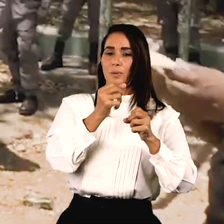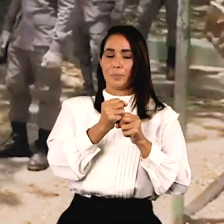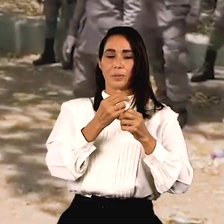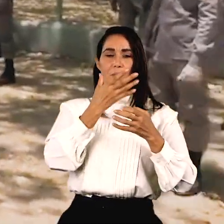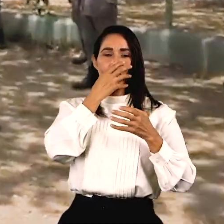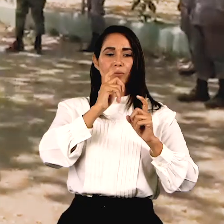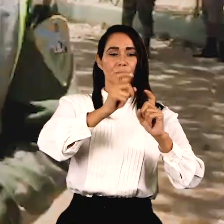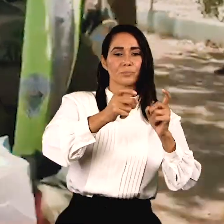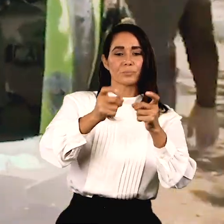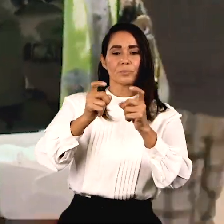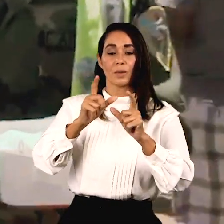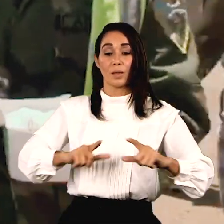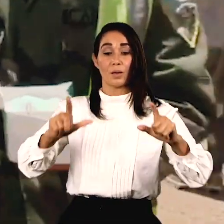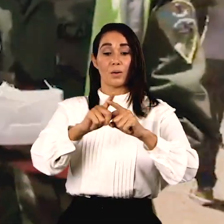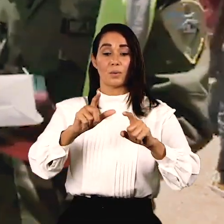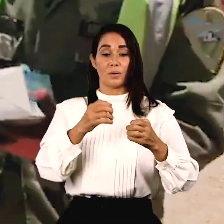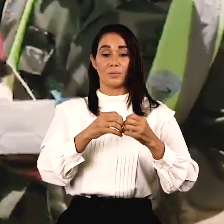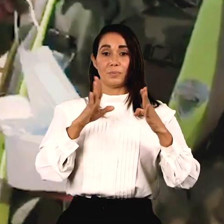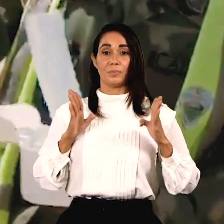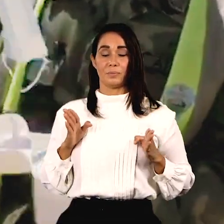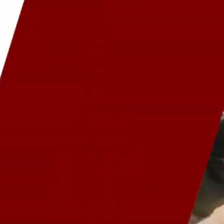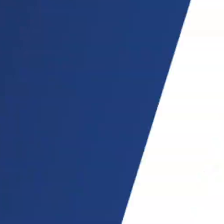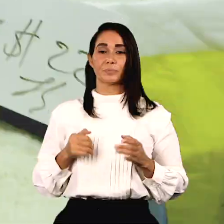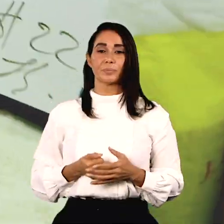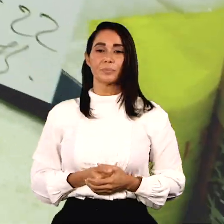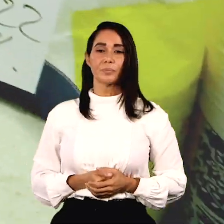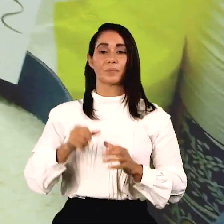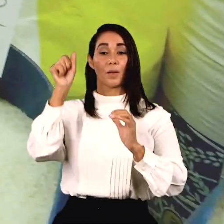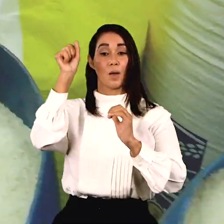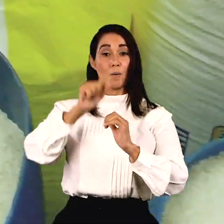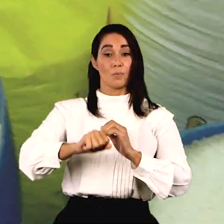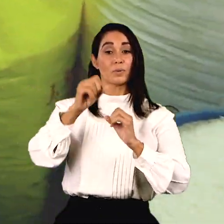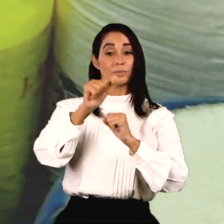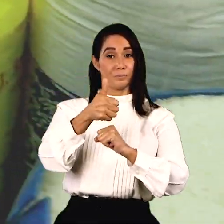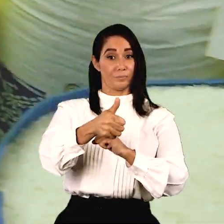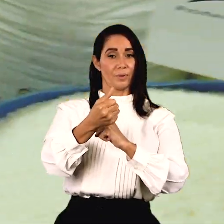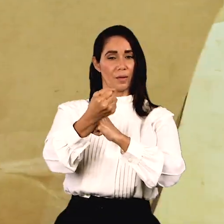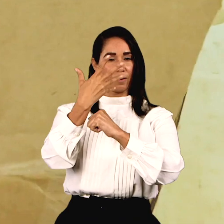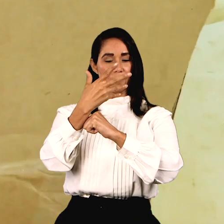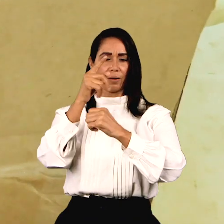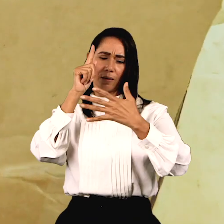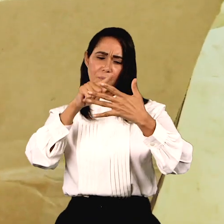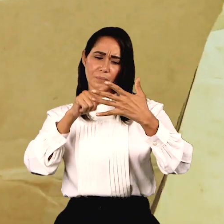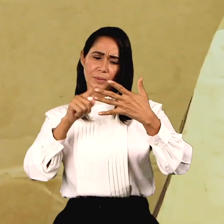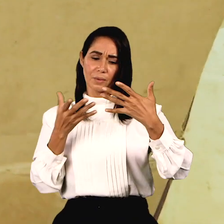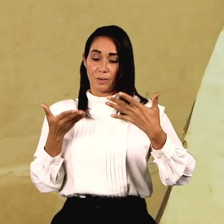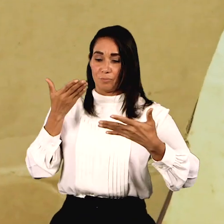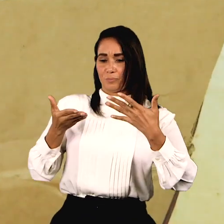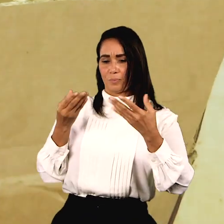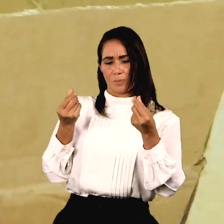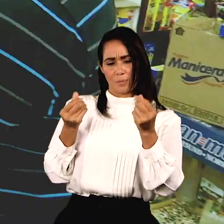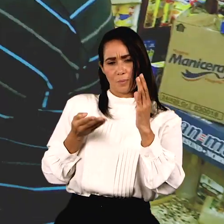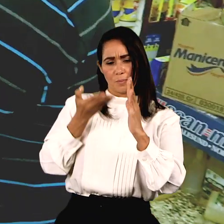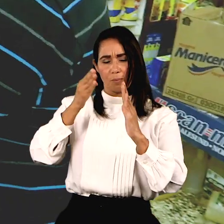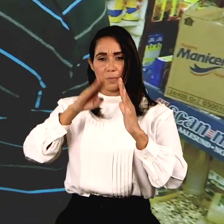instrumentos de protección en lugares públicos. Puedes mantenerte informado, verificar y comprobar los